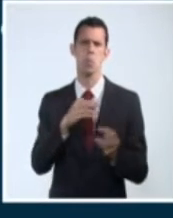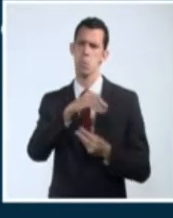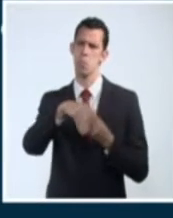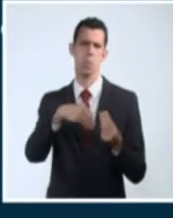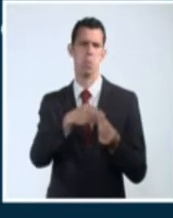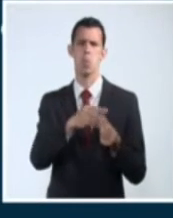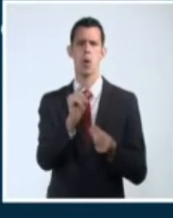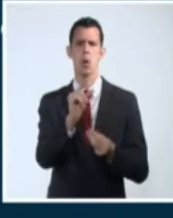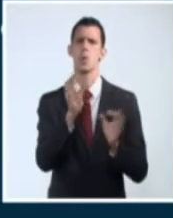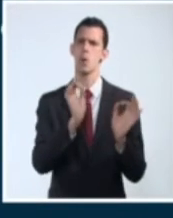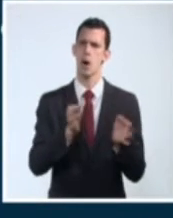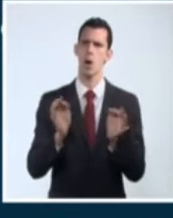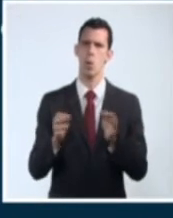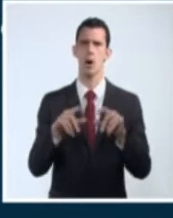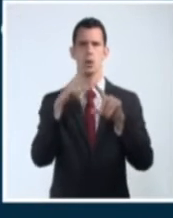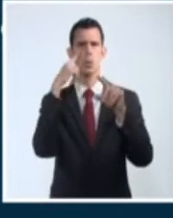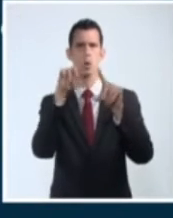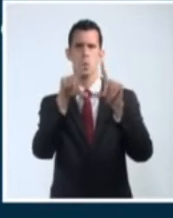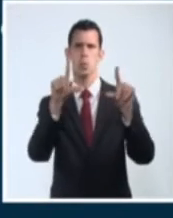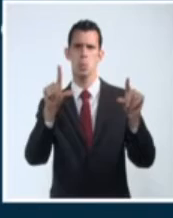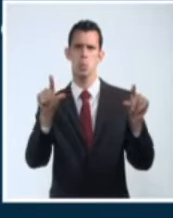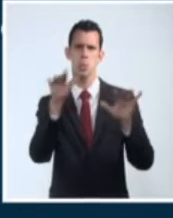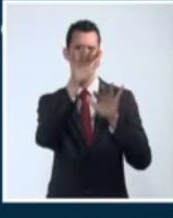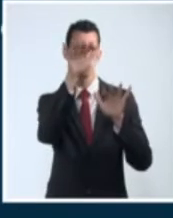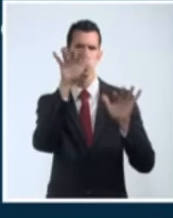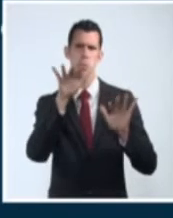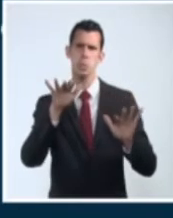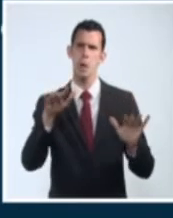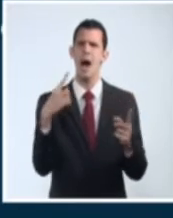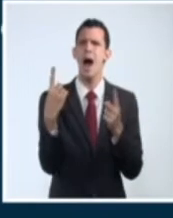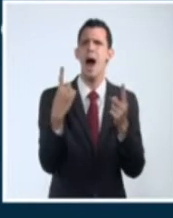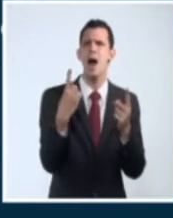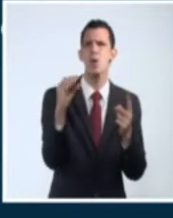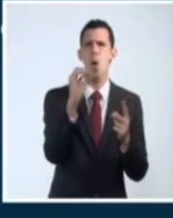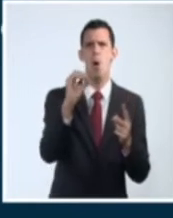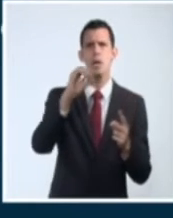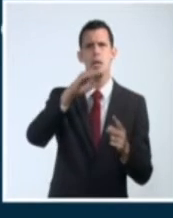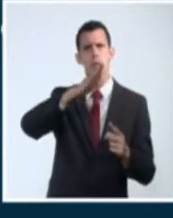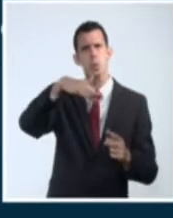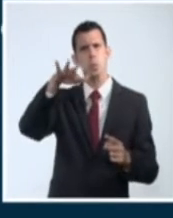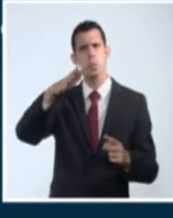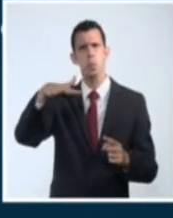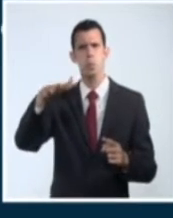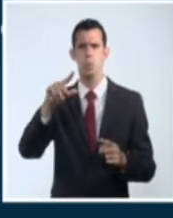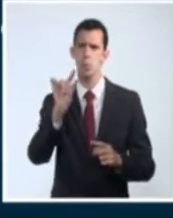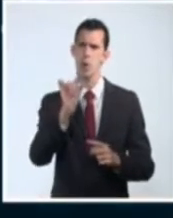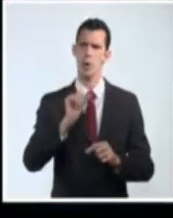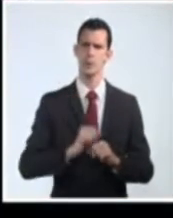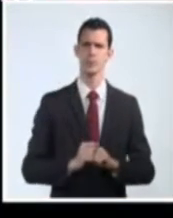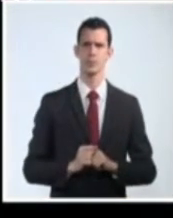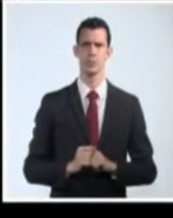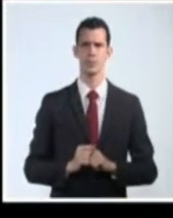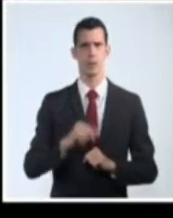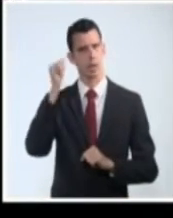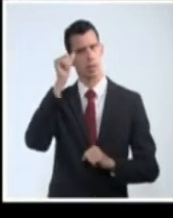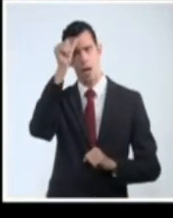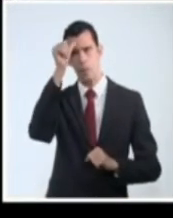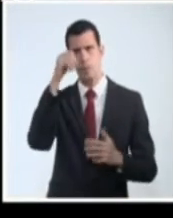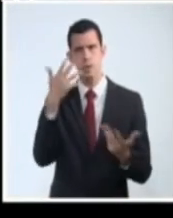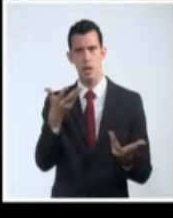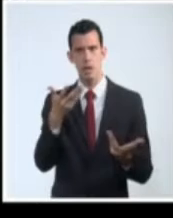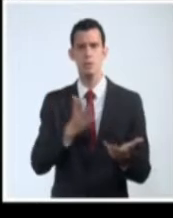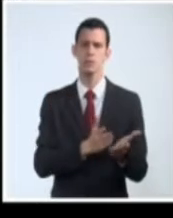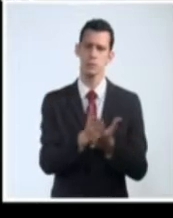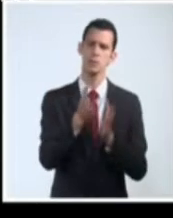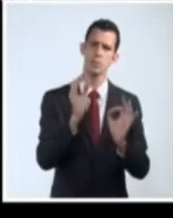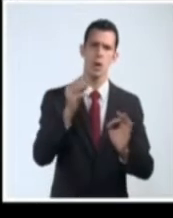disminuyendo la mar tranquila en el sur oriental y se mantiene la mar tranquila en el resto de los litorales. Y para el resto del fin de semana, pues con el avance de este sistema debilitado sobre el